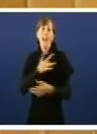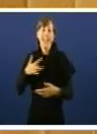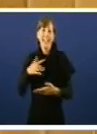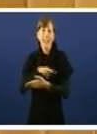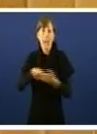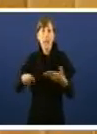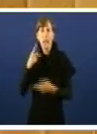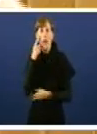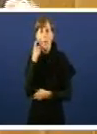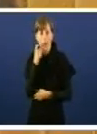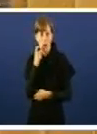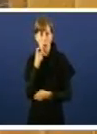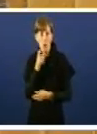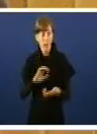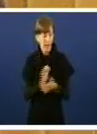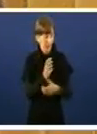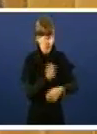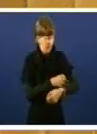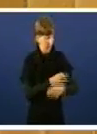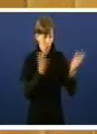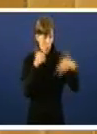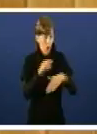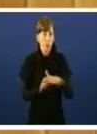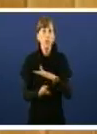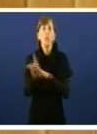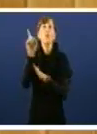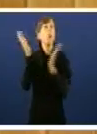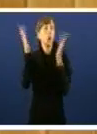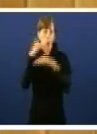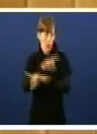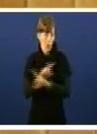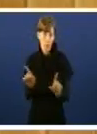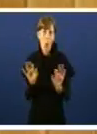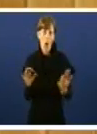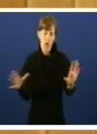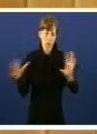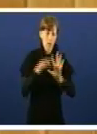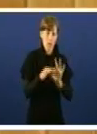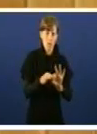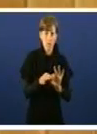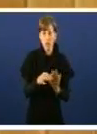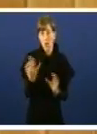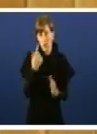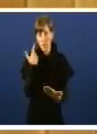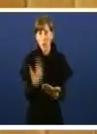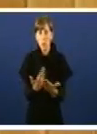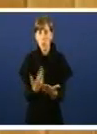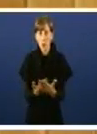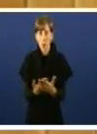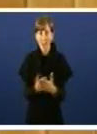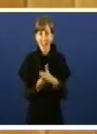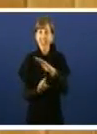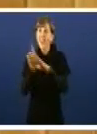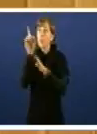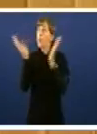Sen crédito non hai crecemento. Iso tamén é un axioma que, como tal, non precisa prova. E sen crecemento